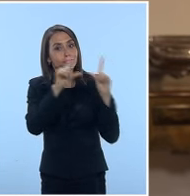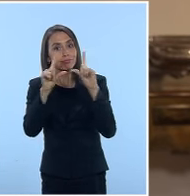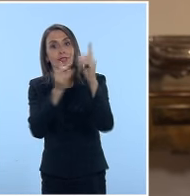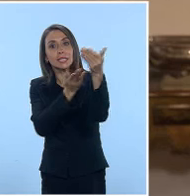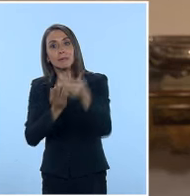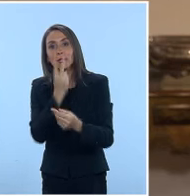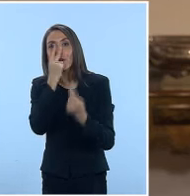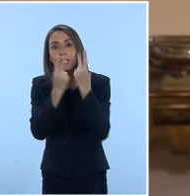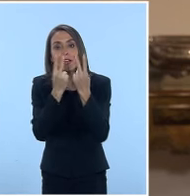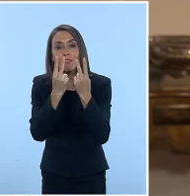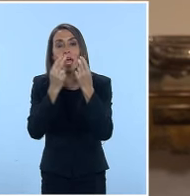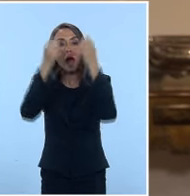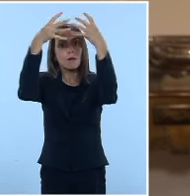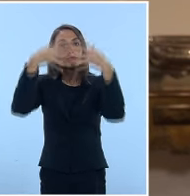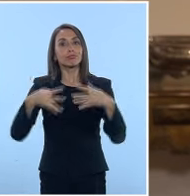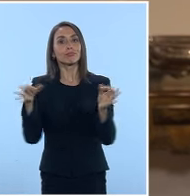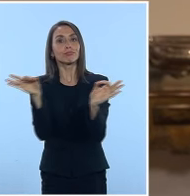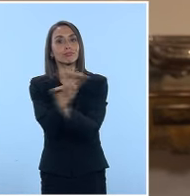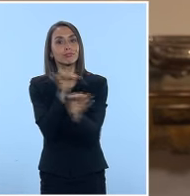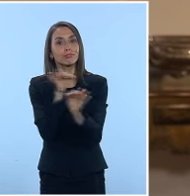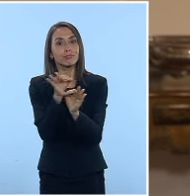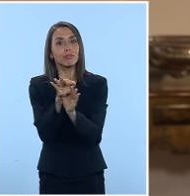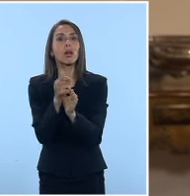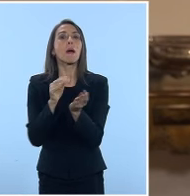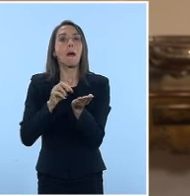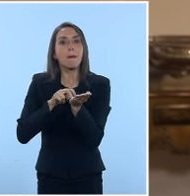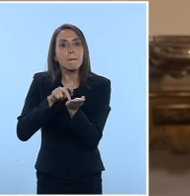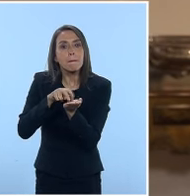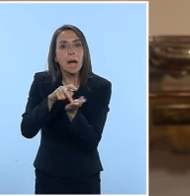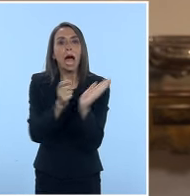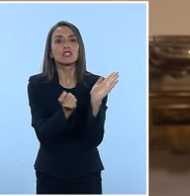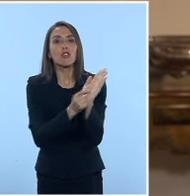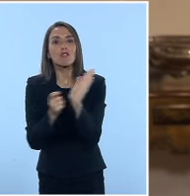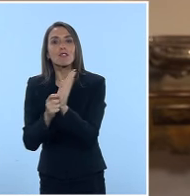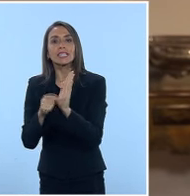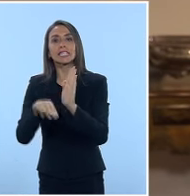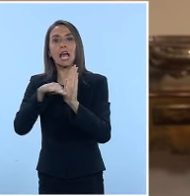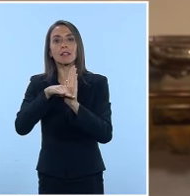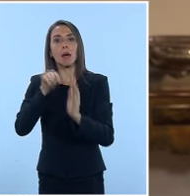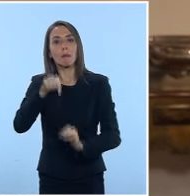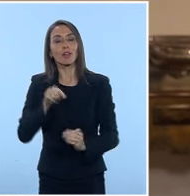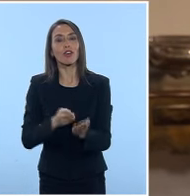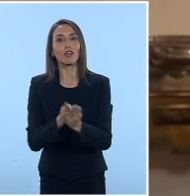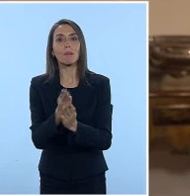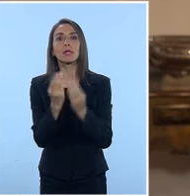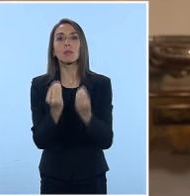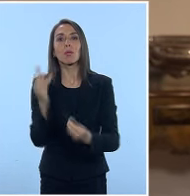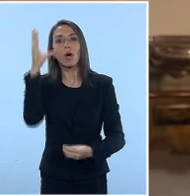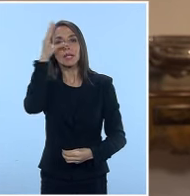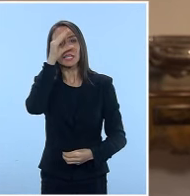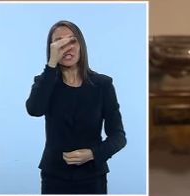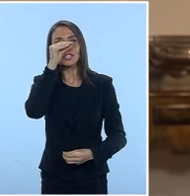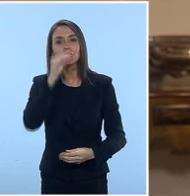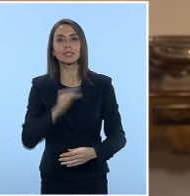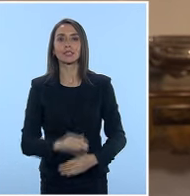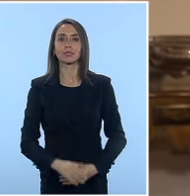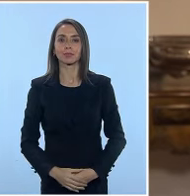invito a ver la infografía que explica los pasos y fechas de esta etapa que hoy comienza. Buenas noches.